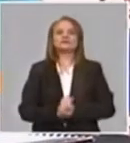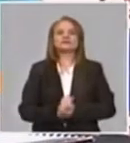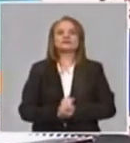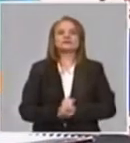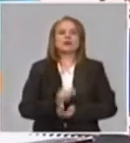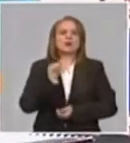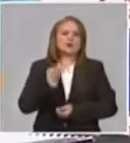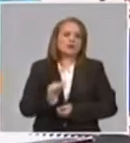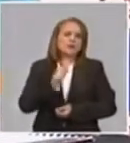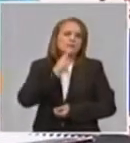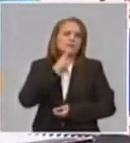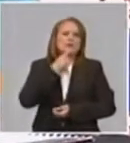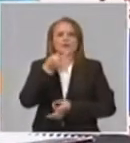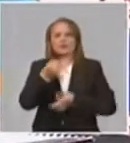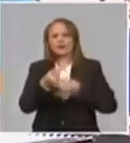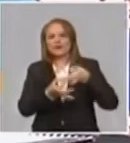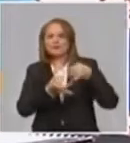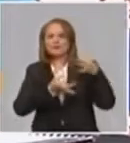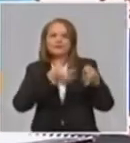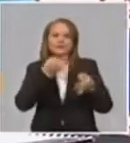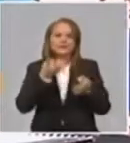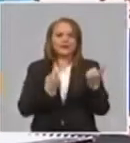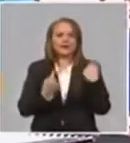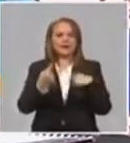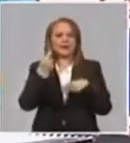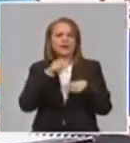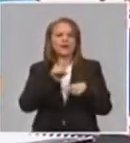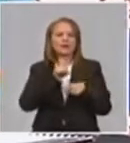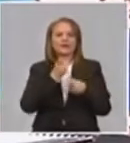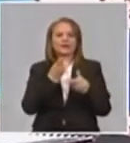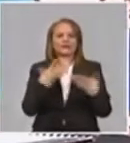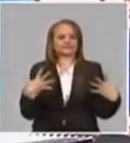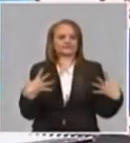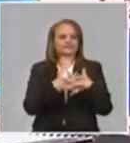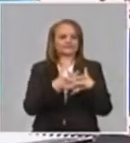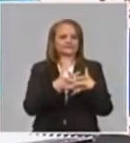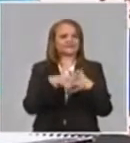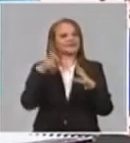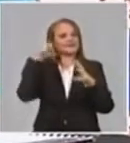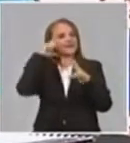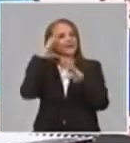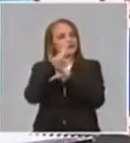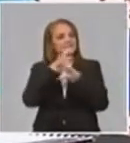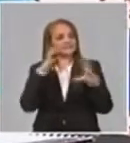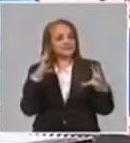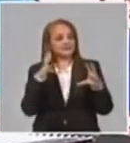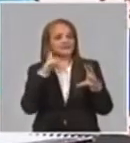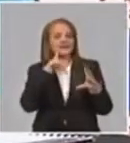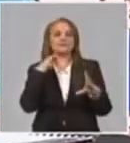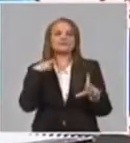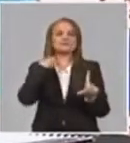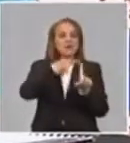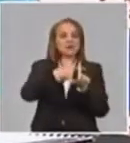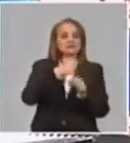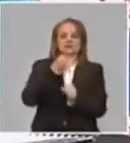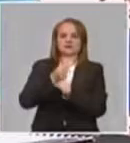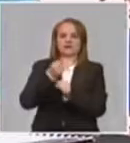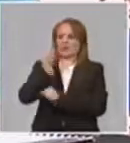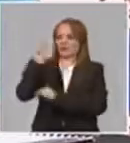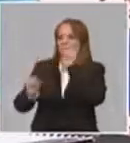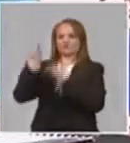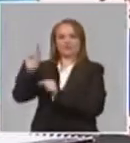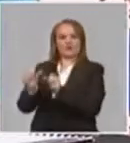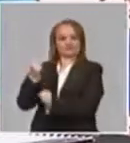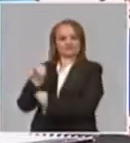hoy vamos a desarrollar una mesa que relaciona el trabajo de la ciencia con el trabajo de los trabajadores. Y